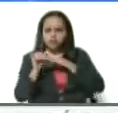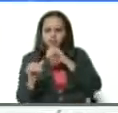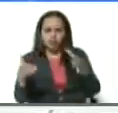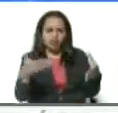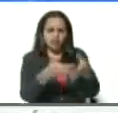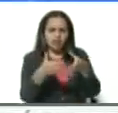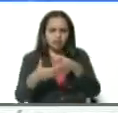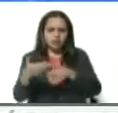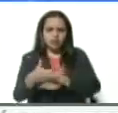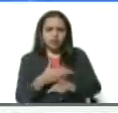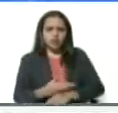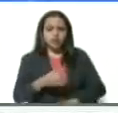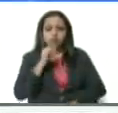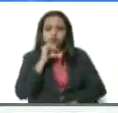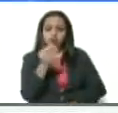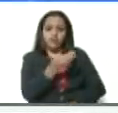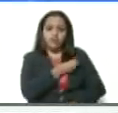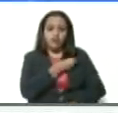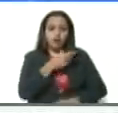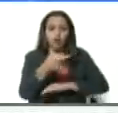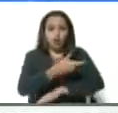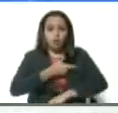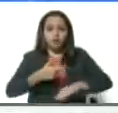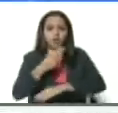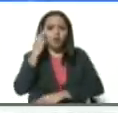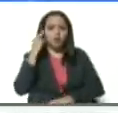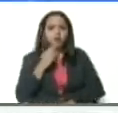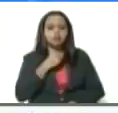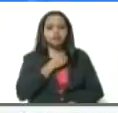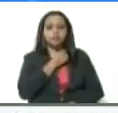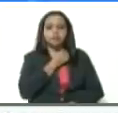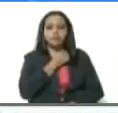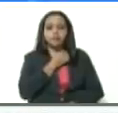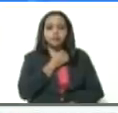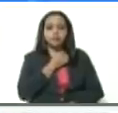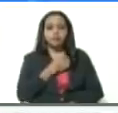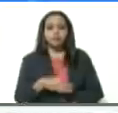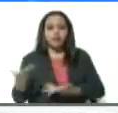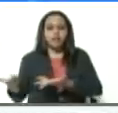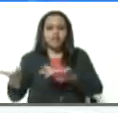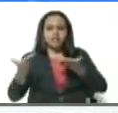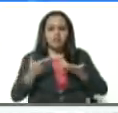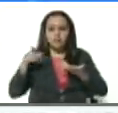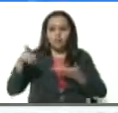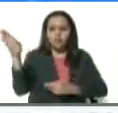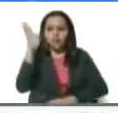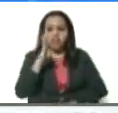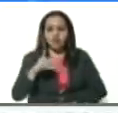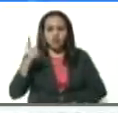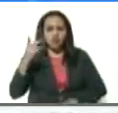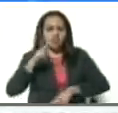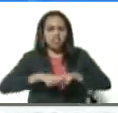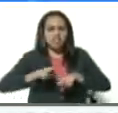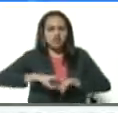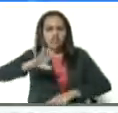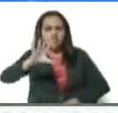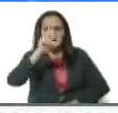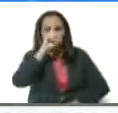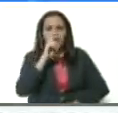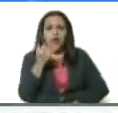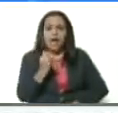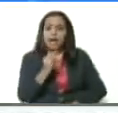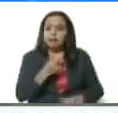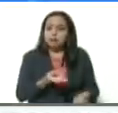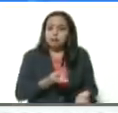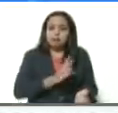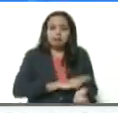el equipo, nos informó el gobernador del estado Bolívar que recibimos desde Brasil un niño de cinco años en condiciones muy